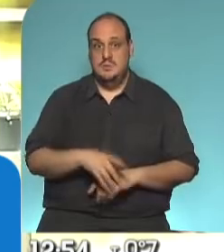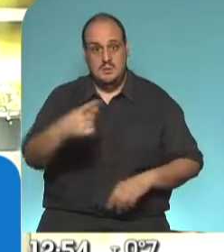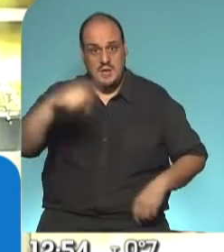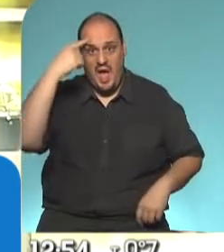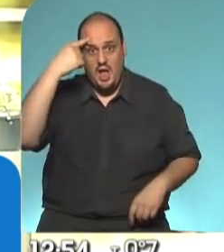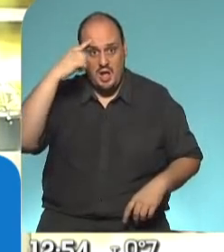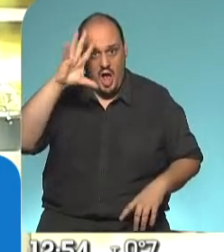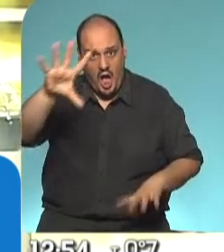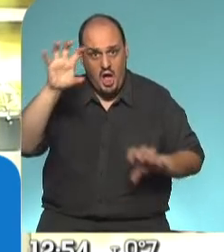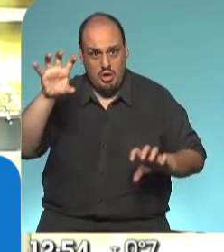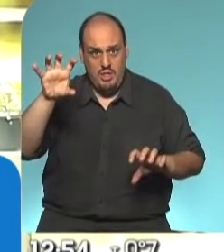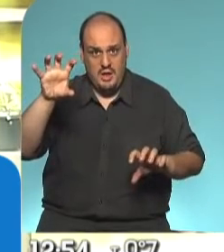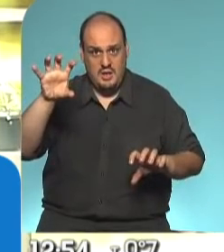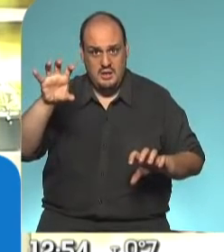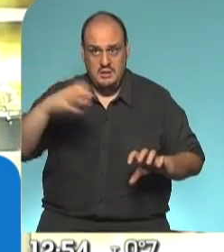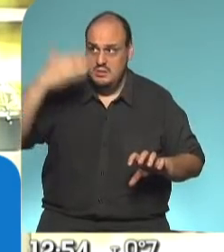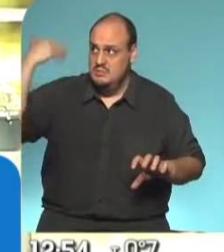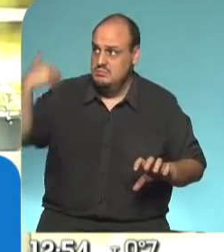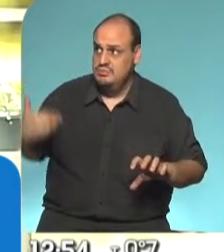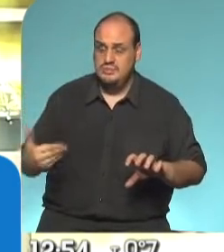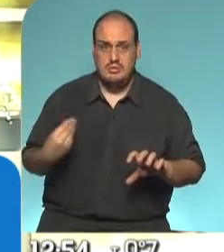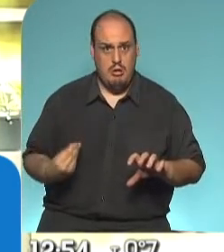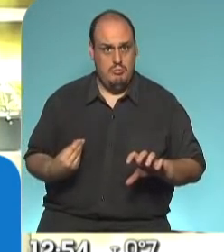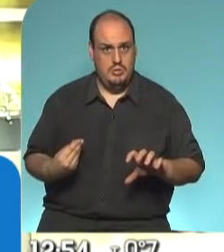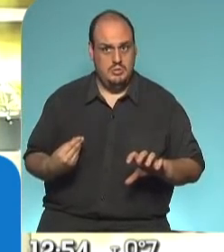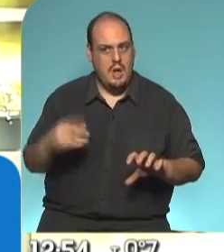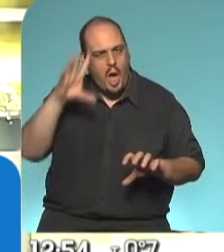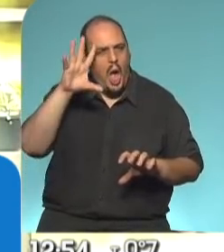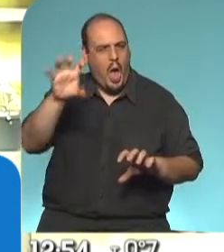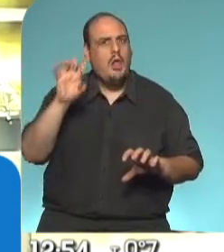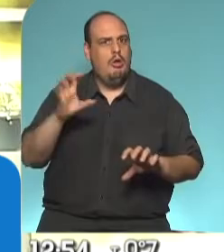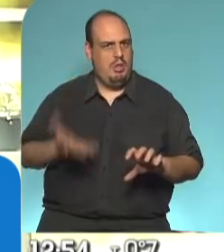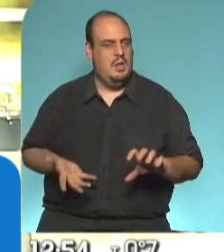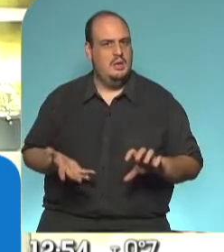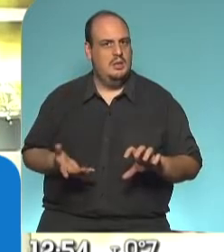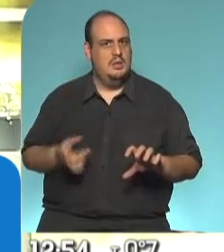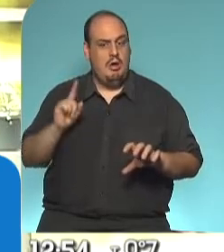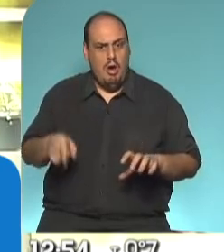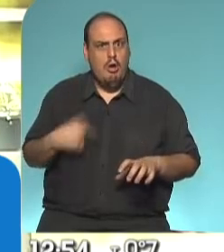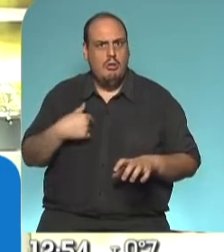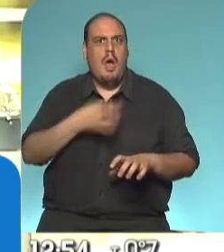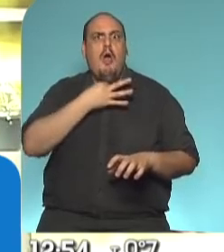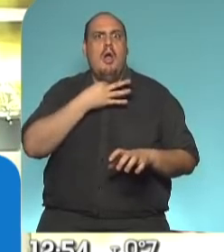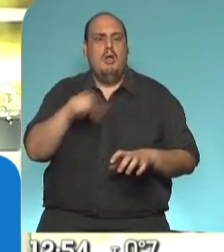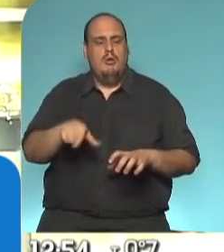qué nos tocó. Recordar cómo fuimos capaces de salir del pozo.